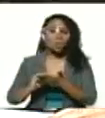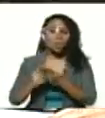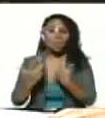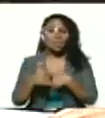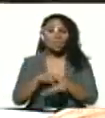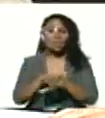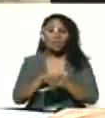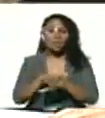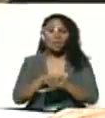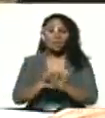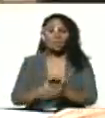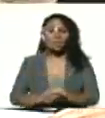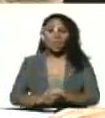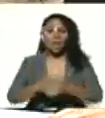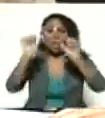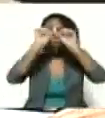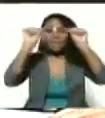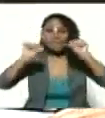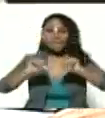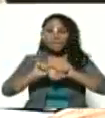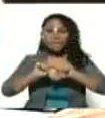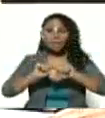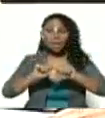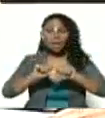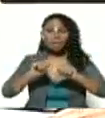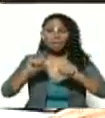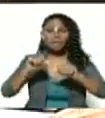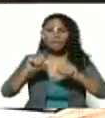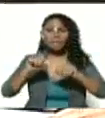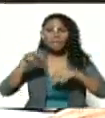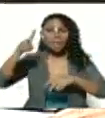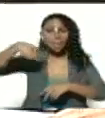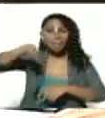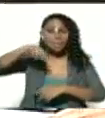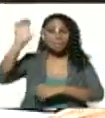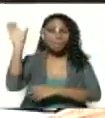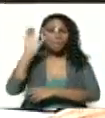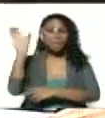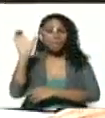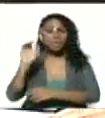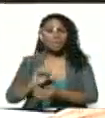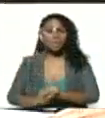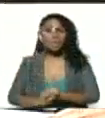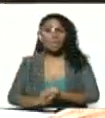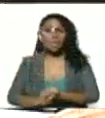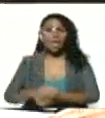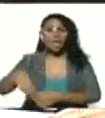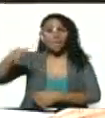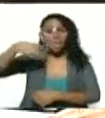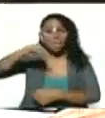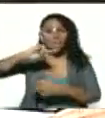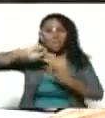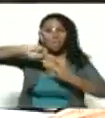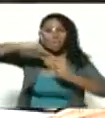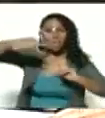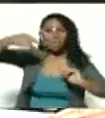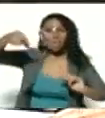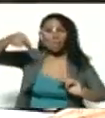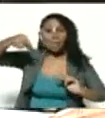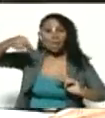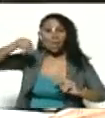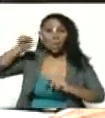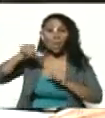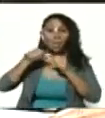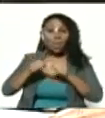integralmente el sistema de la plaza Caracas y de la plaza Diego Ibarra lo que ha